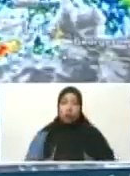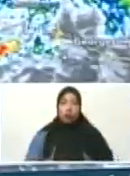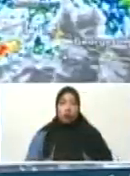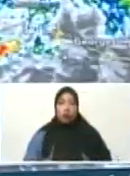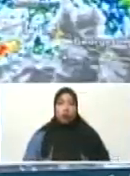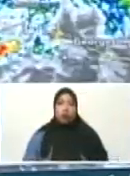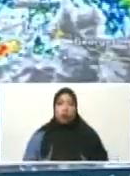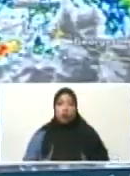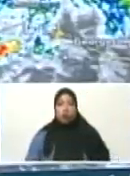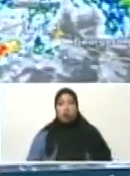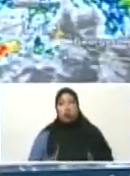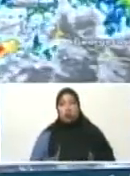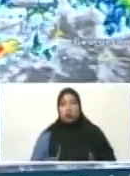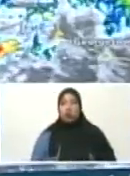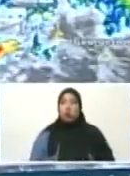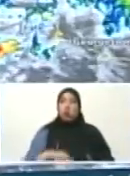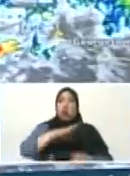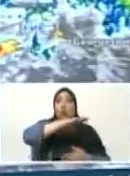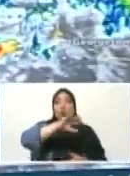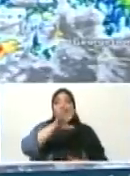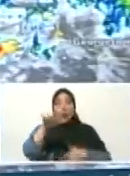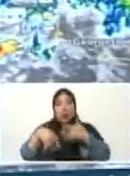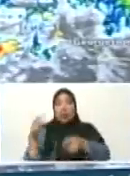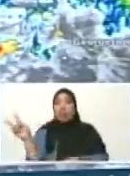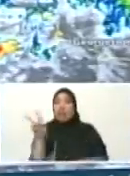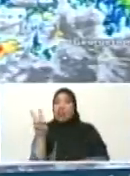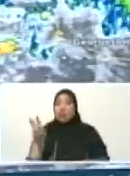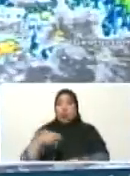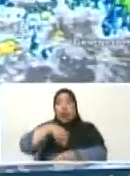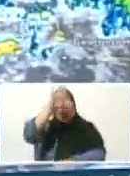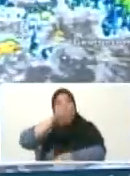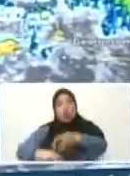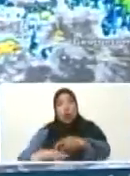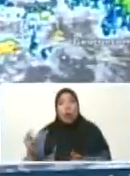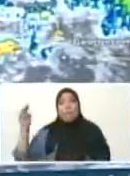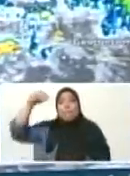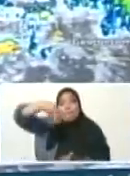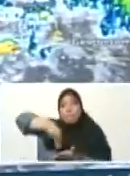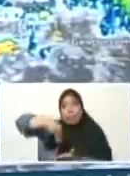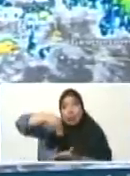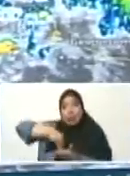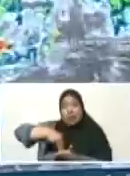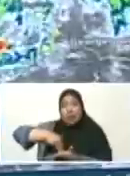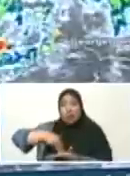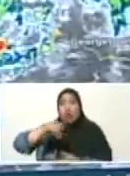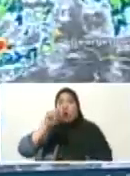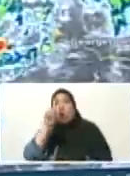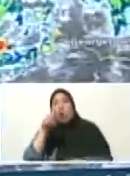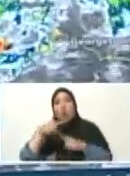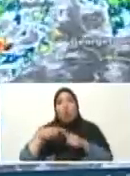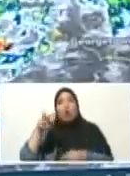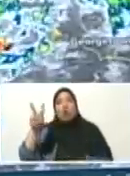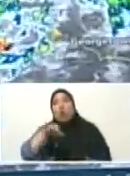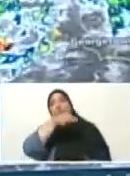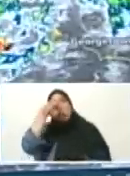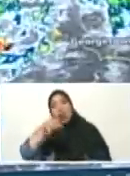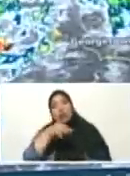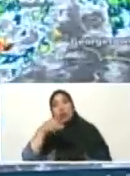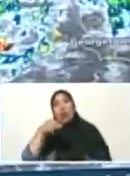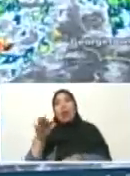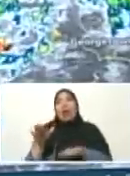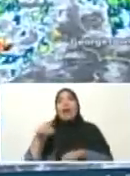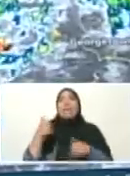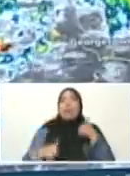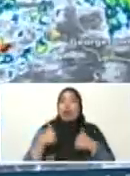luego recorre toda la costa de Anzuategui, Miranda. Se estima entre una a dos de la tarde del miércoles